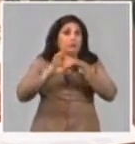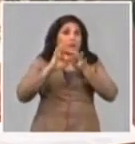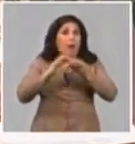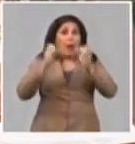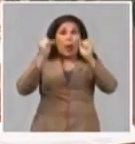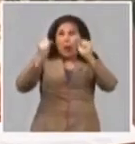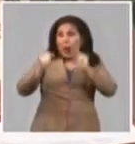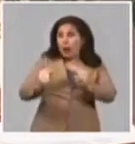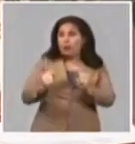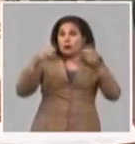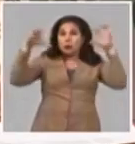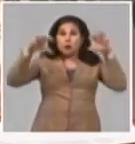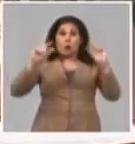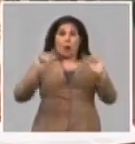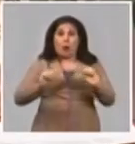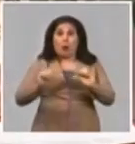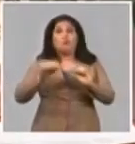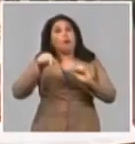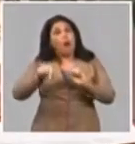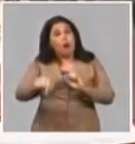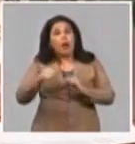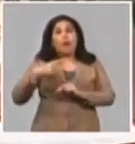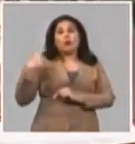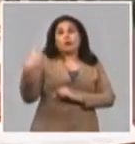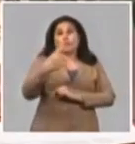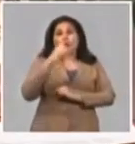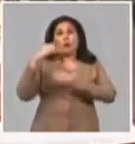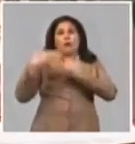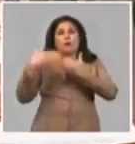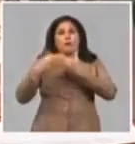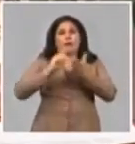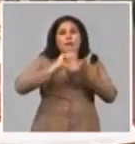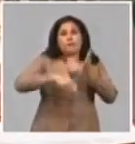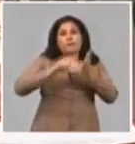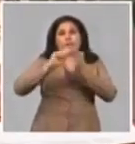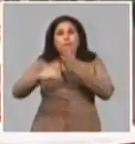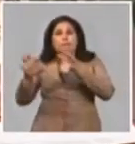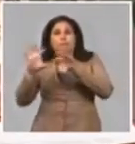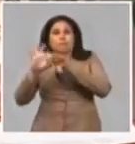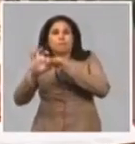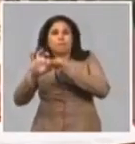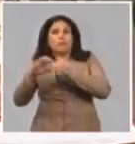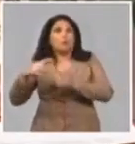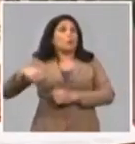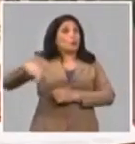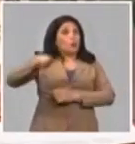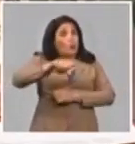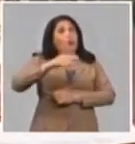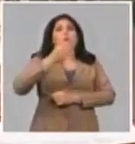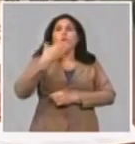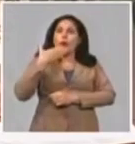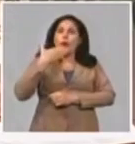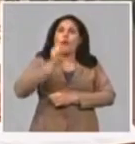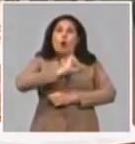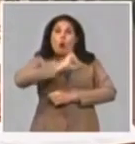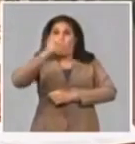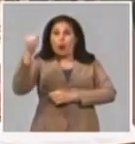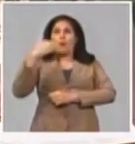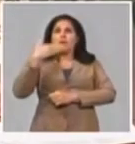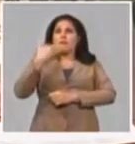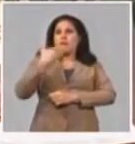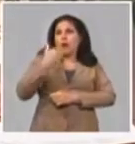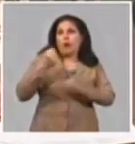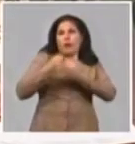solo con la participación de todas las entidades, de todos los organismos, podremos salir victoriosos en este